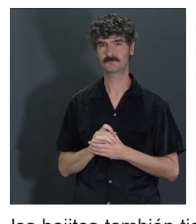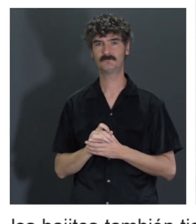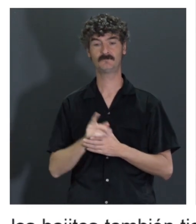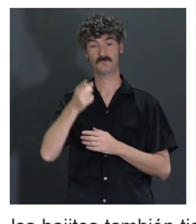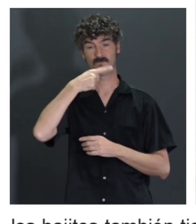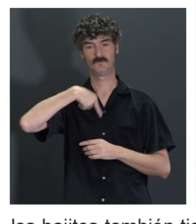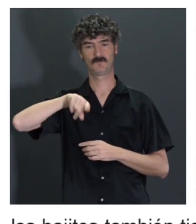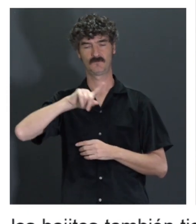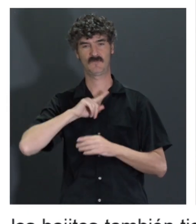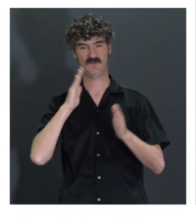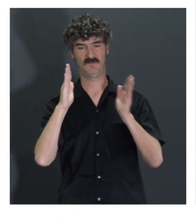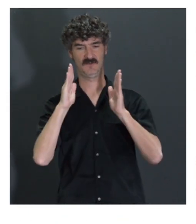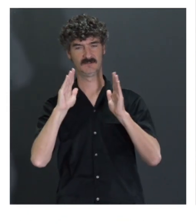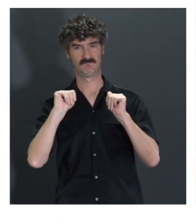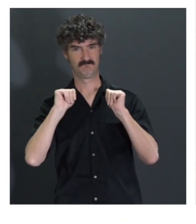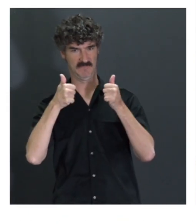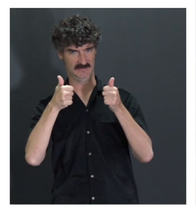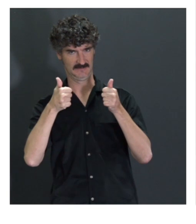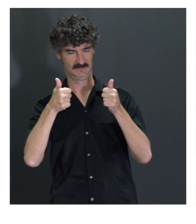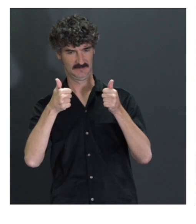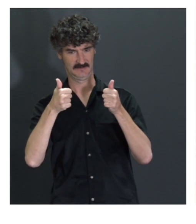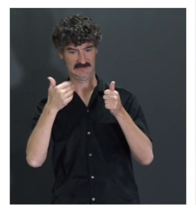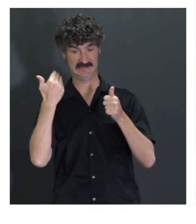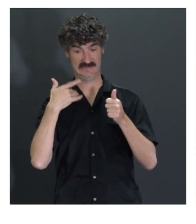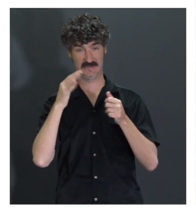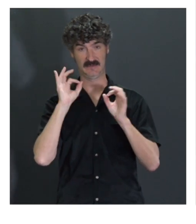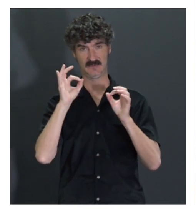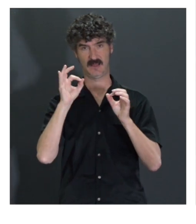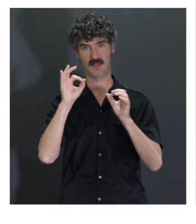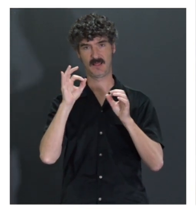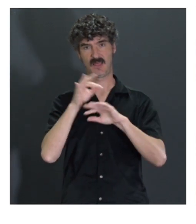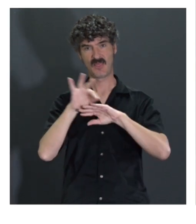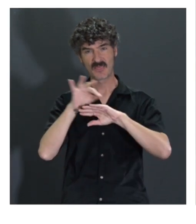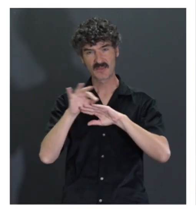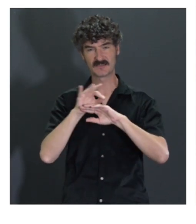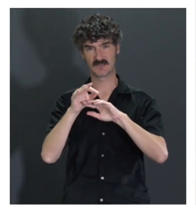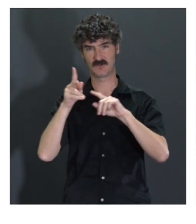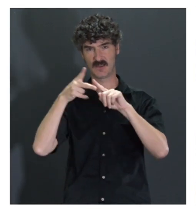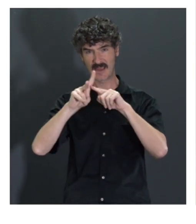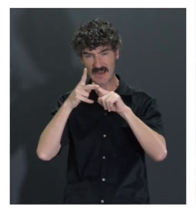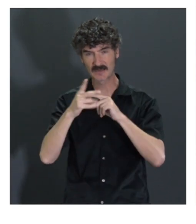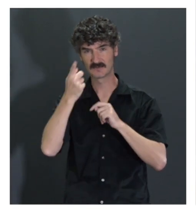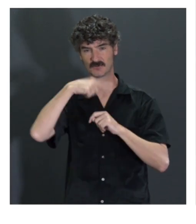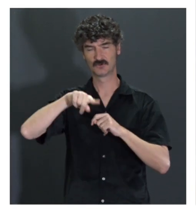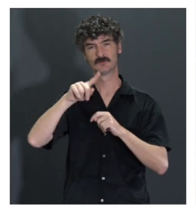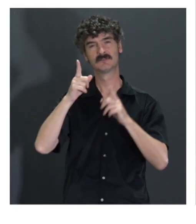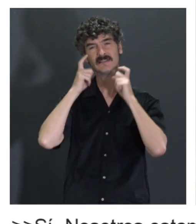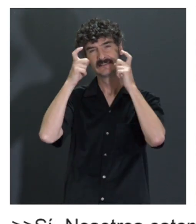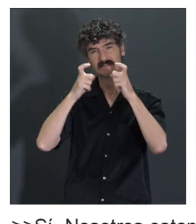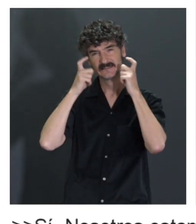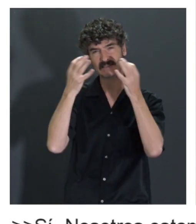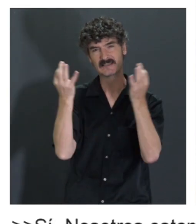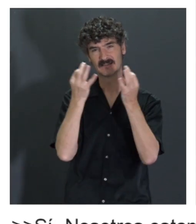nosotros estamos todavía en una fase muy incipiente, pero sí que es verdad que ya desde el propio diseño de la herramienta estamos intentando, pues,